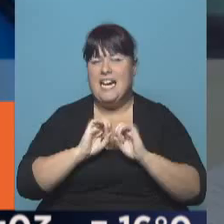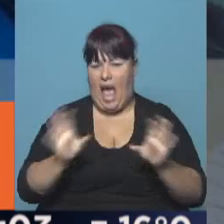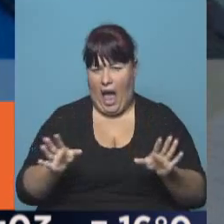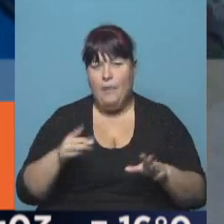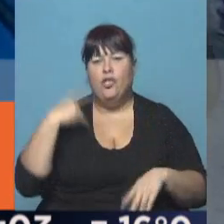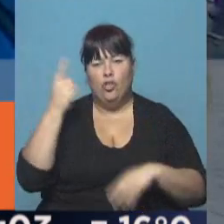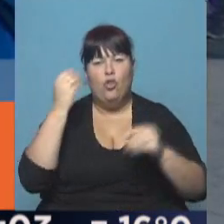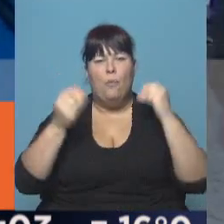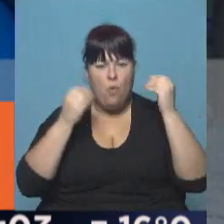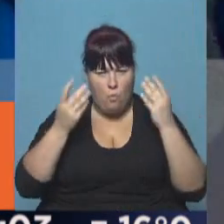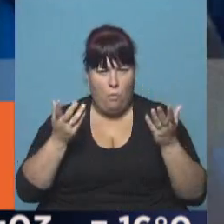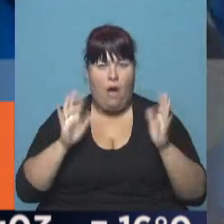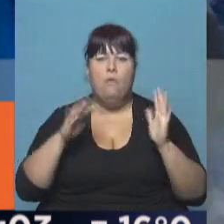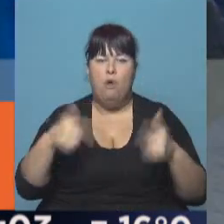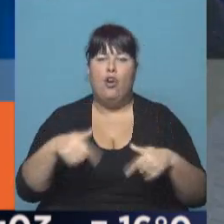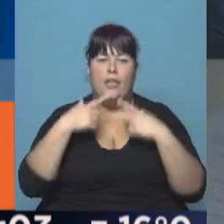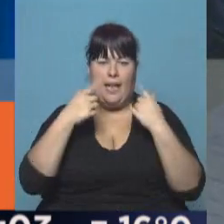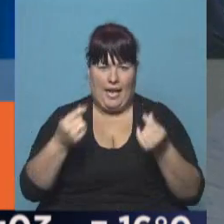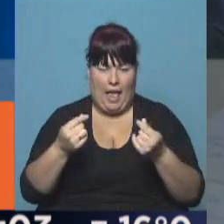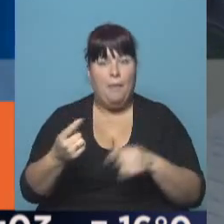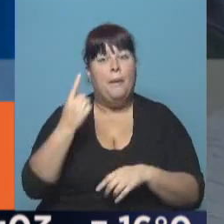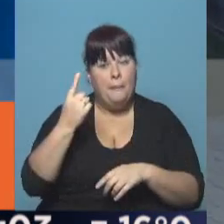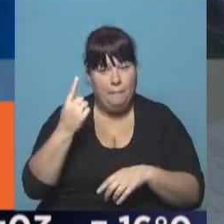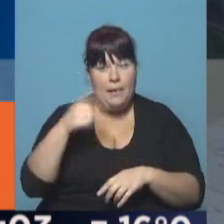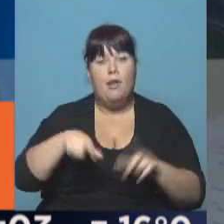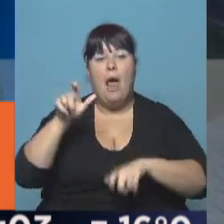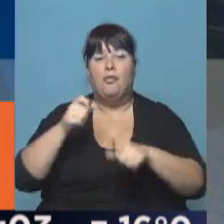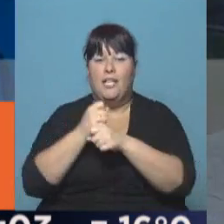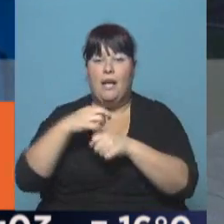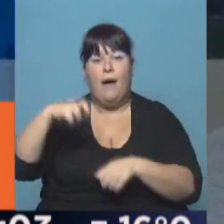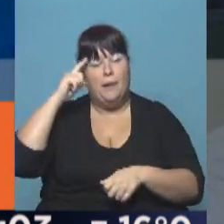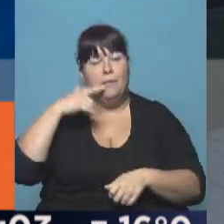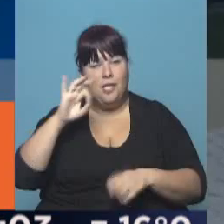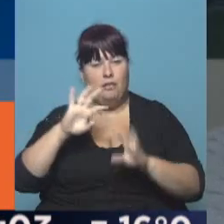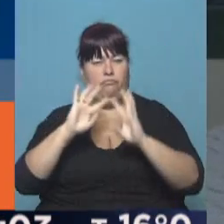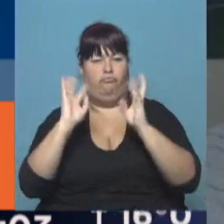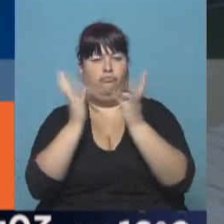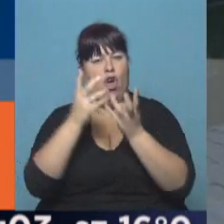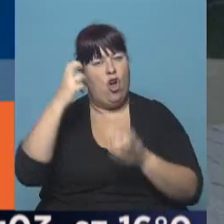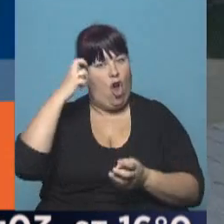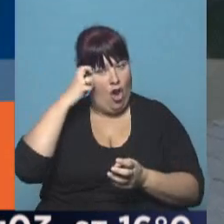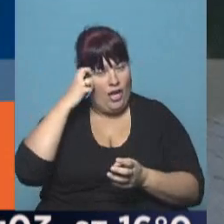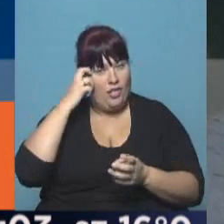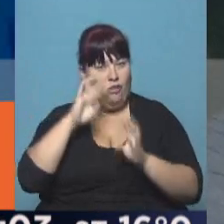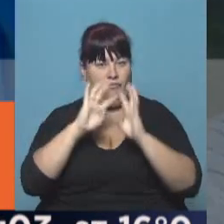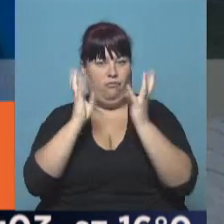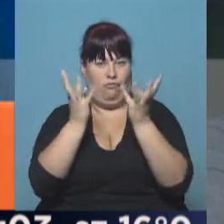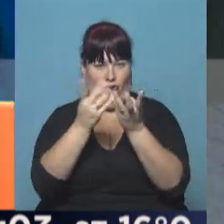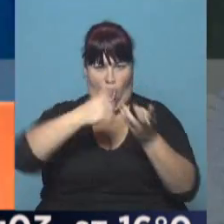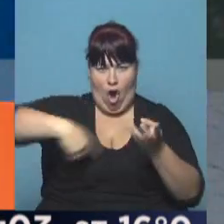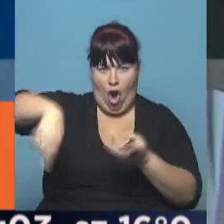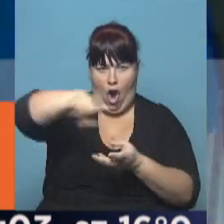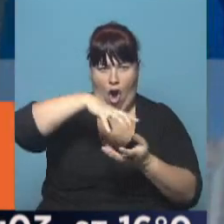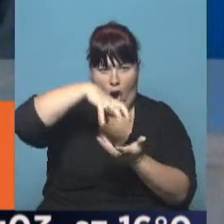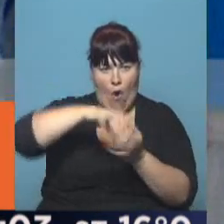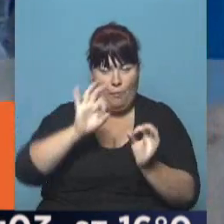y es preocupante, por eso este reclamo. Antes de esto, los trabajadores de PepsiCo rodearon el Congreso, rodearon la manzana del